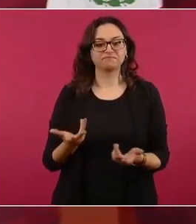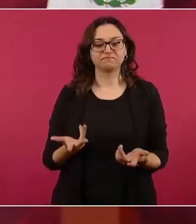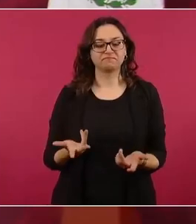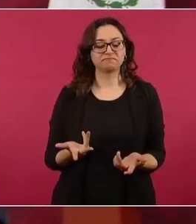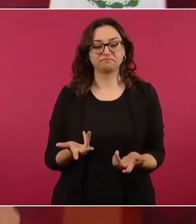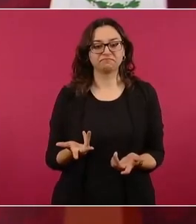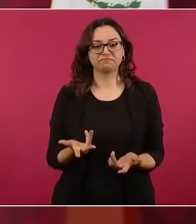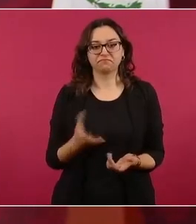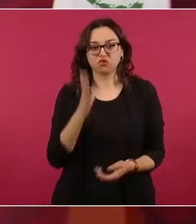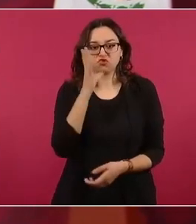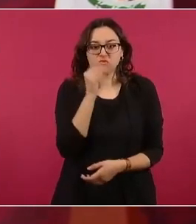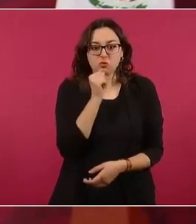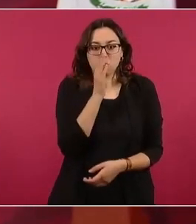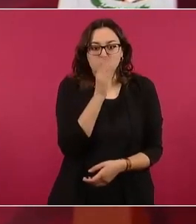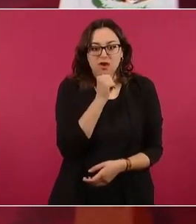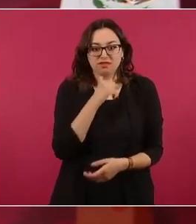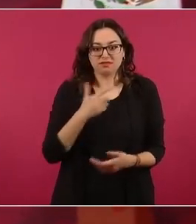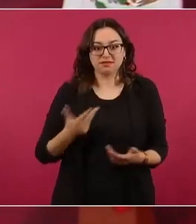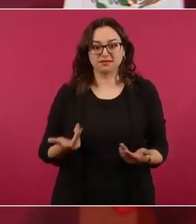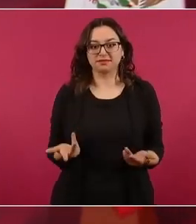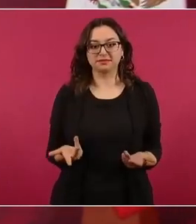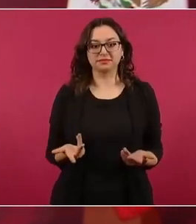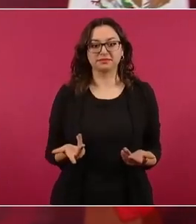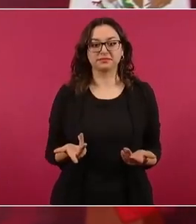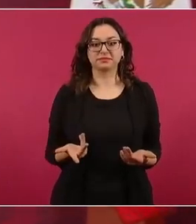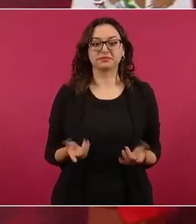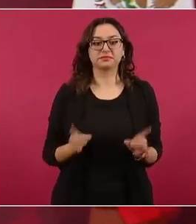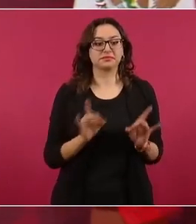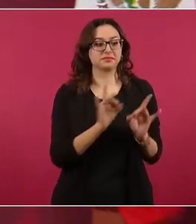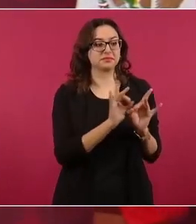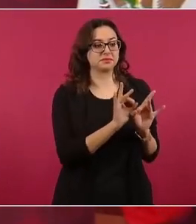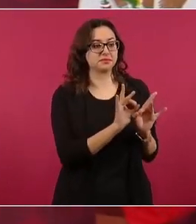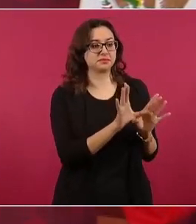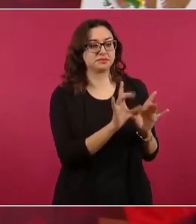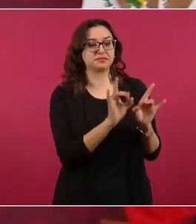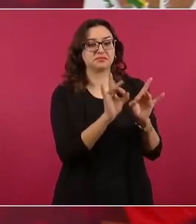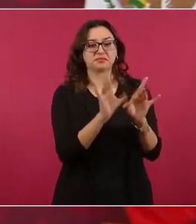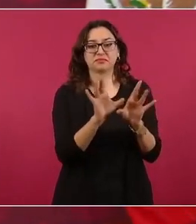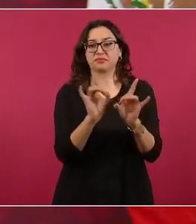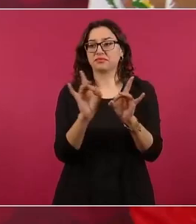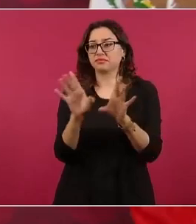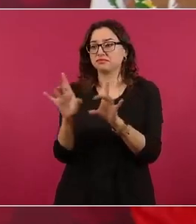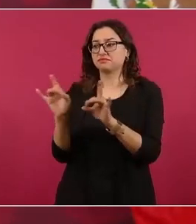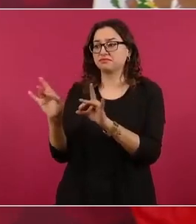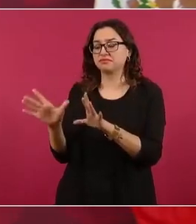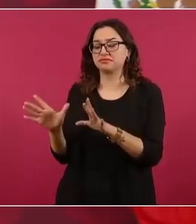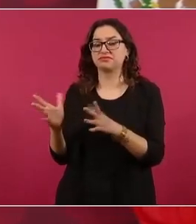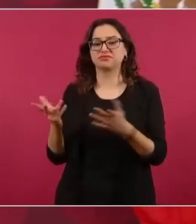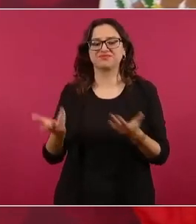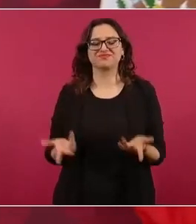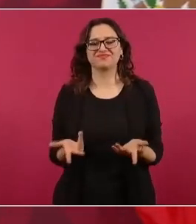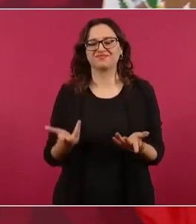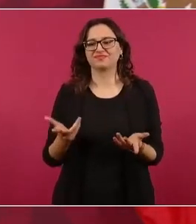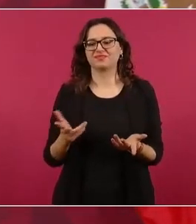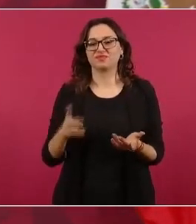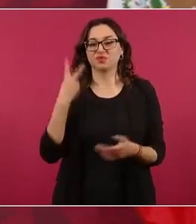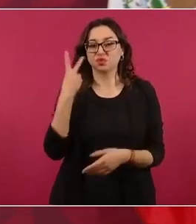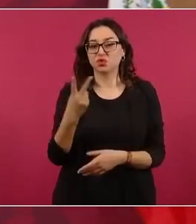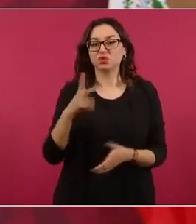distintas circunstancias y que